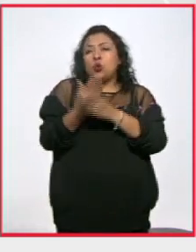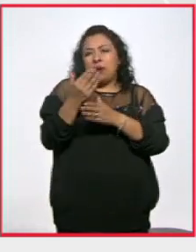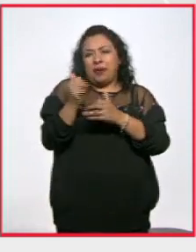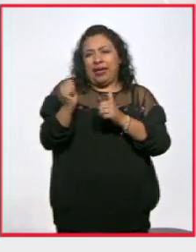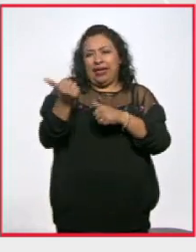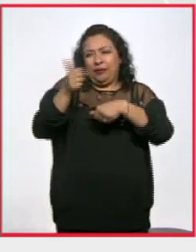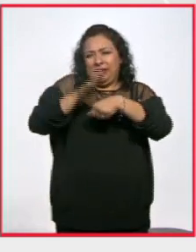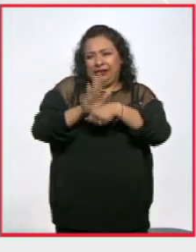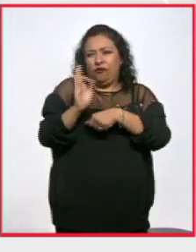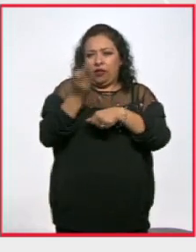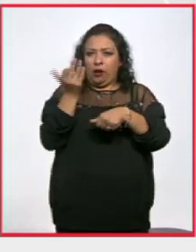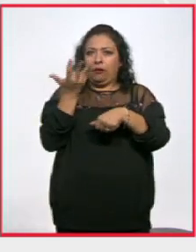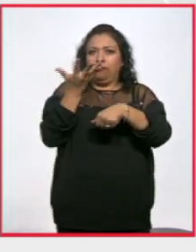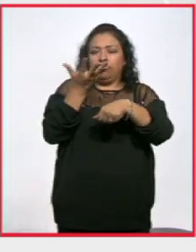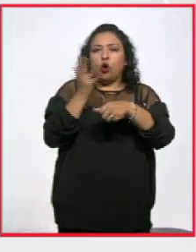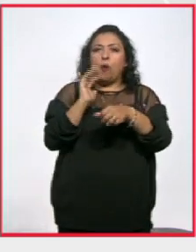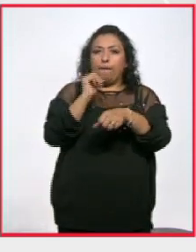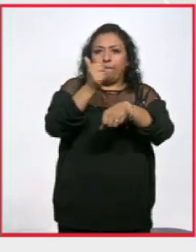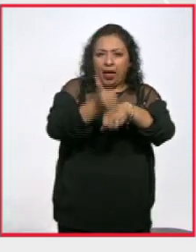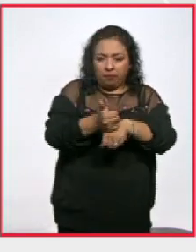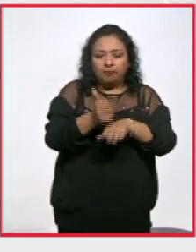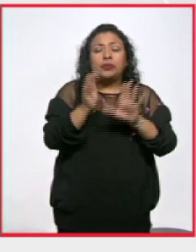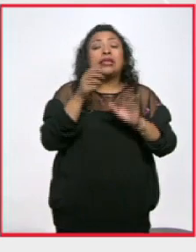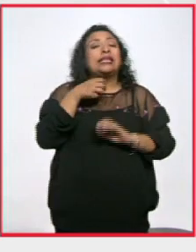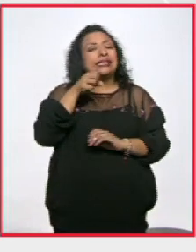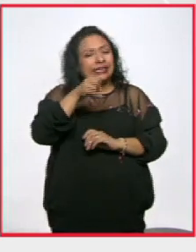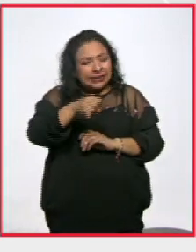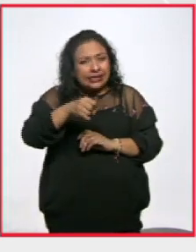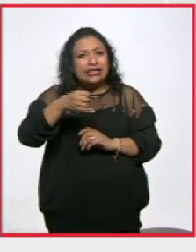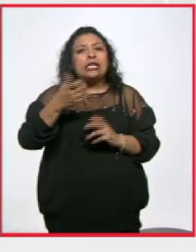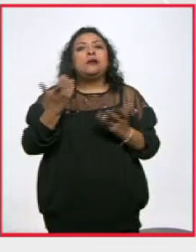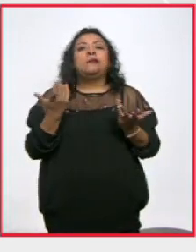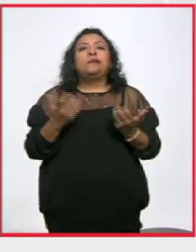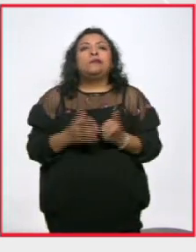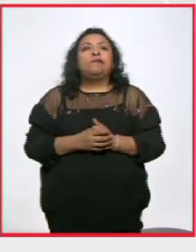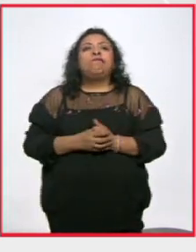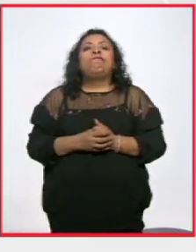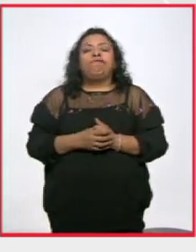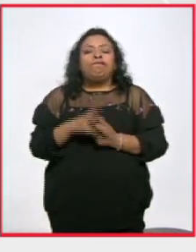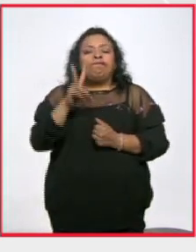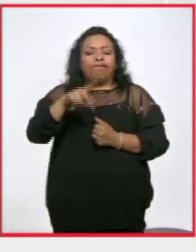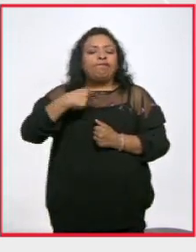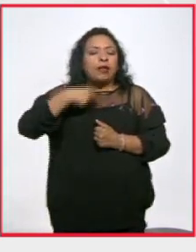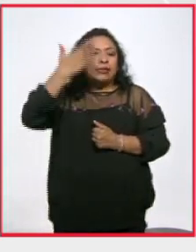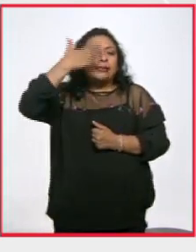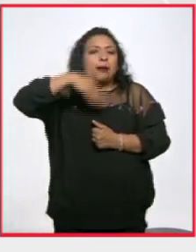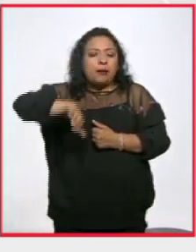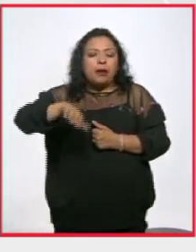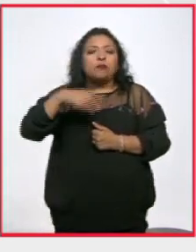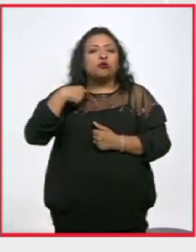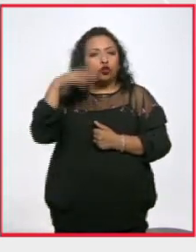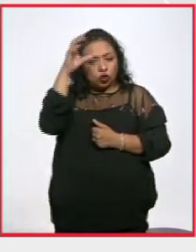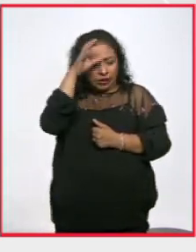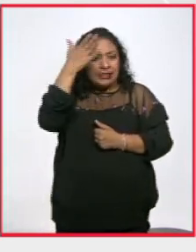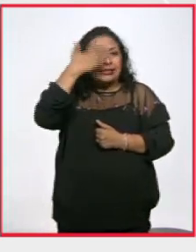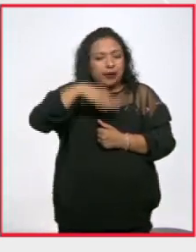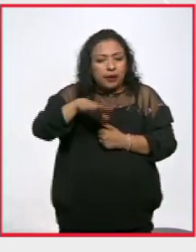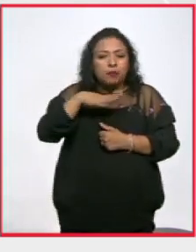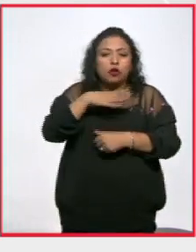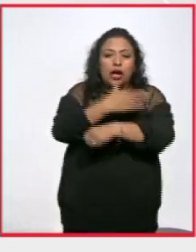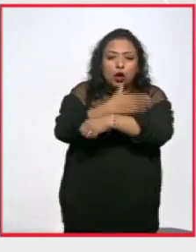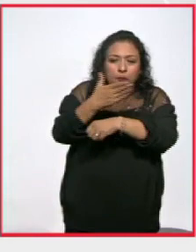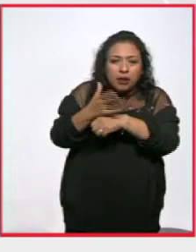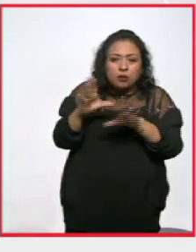administración federal, sí estamos muy conscientes y acompañando a las familias en un